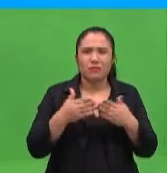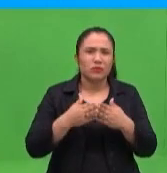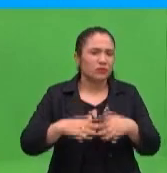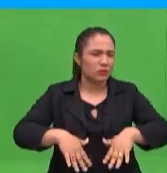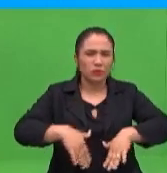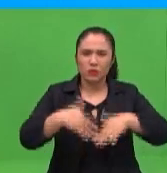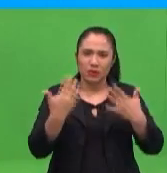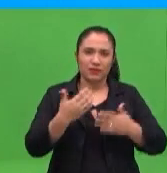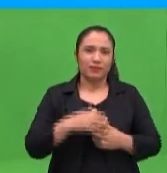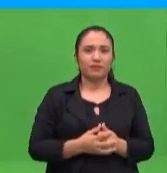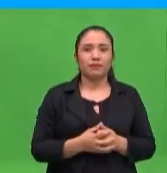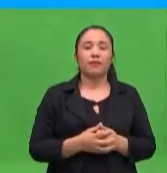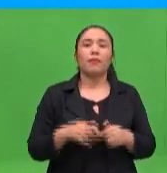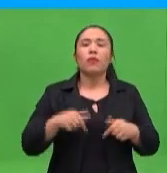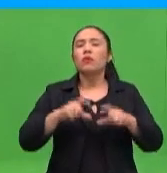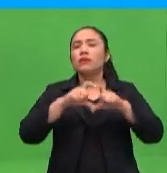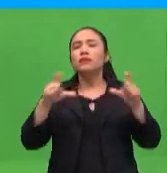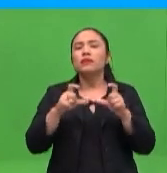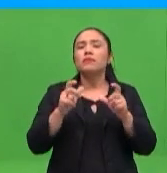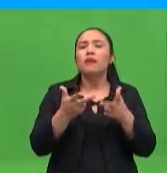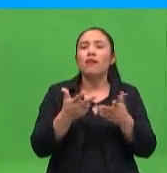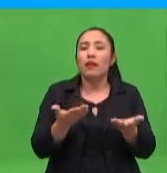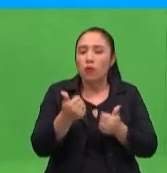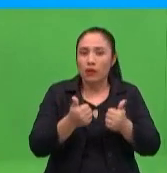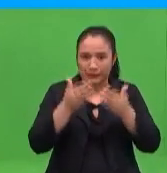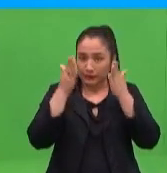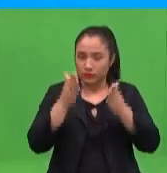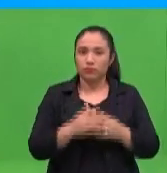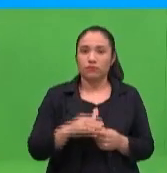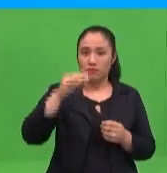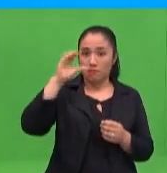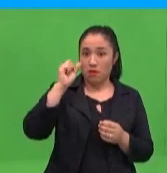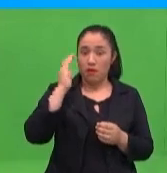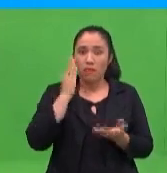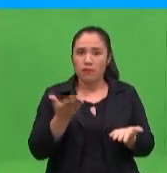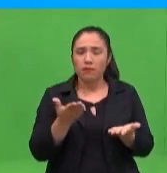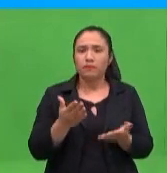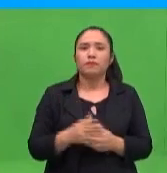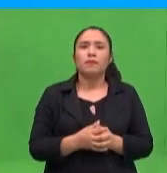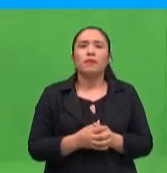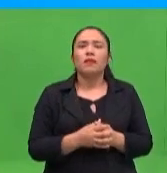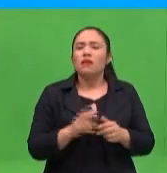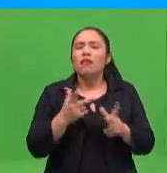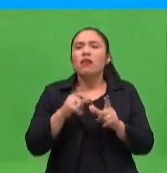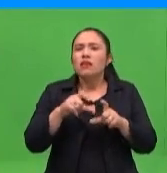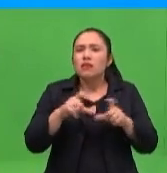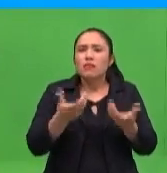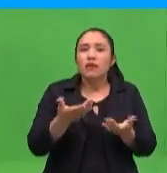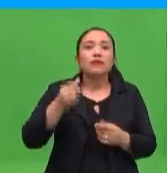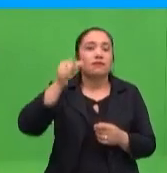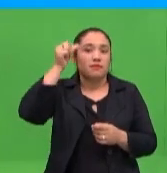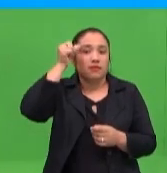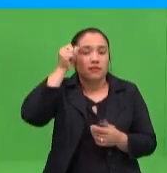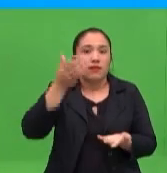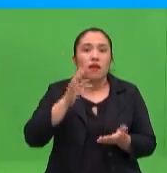atenta compañía. Vamos a hablar hoy, presten atención, papá y mamá, de qué queremos hablar. Vamos a hablar de lo que significa la